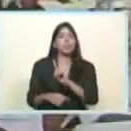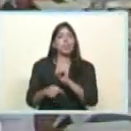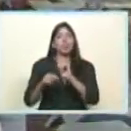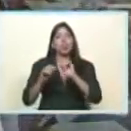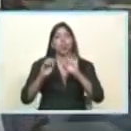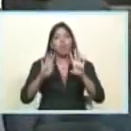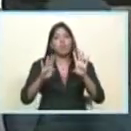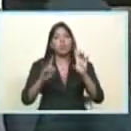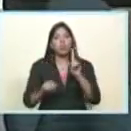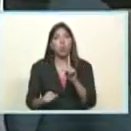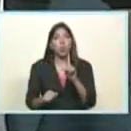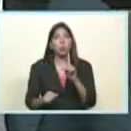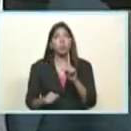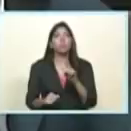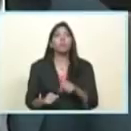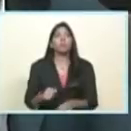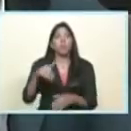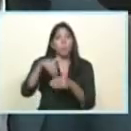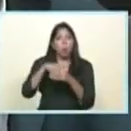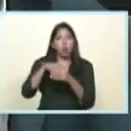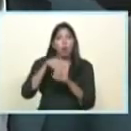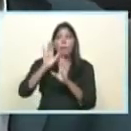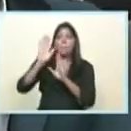votos de gobiernos y pueblos del mundo.